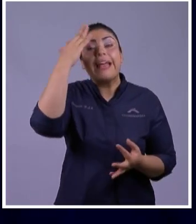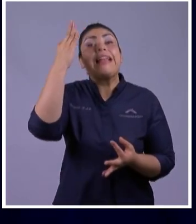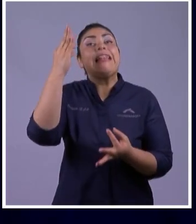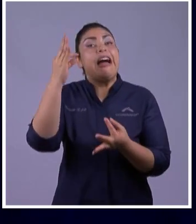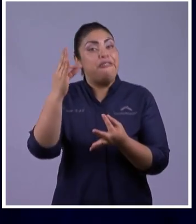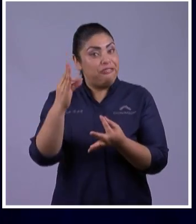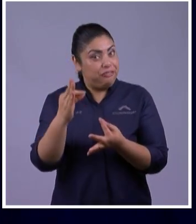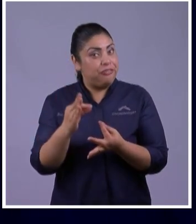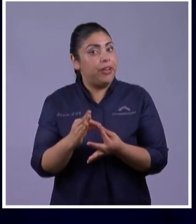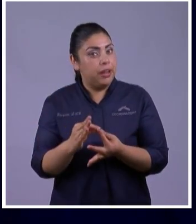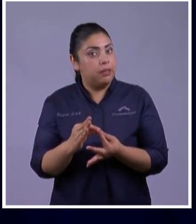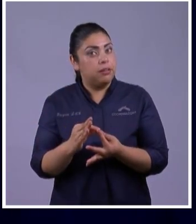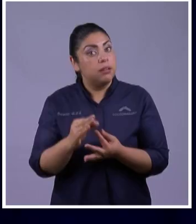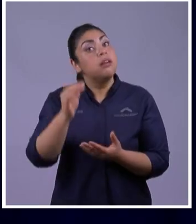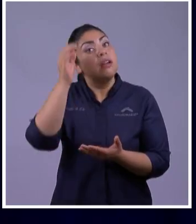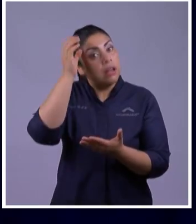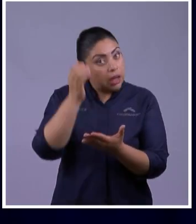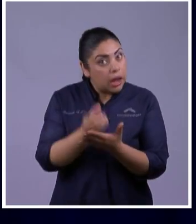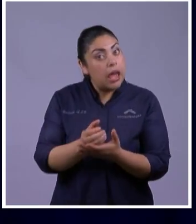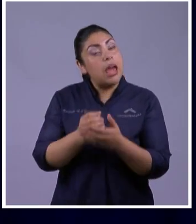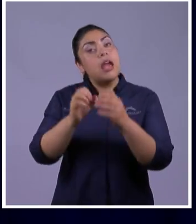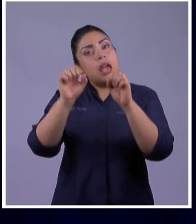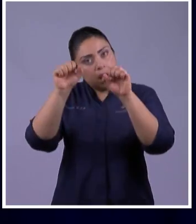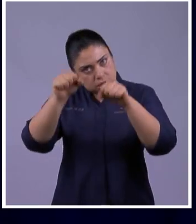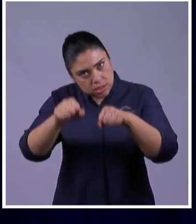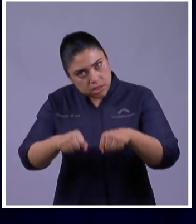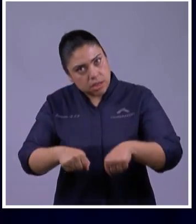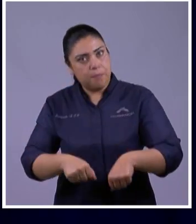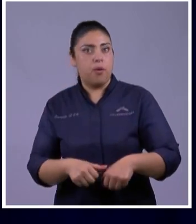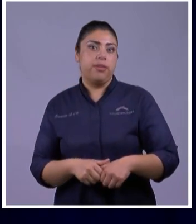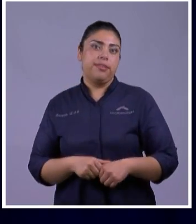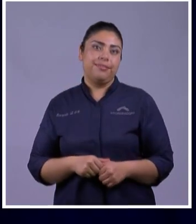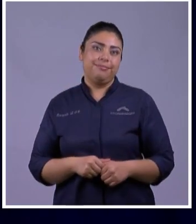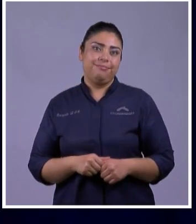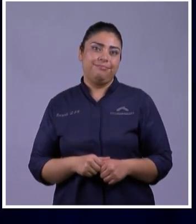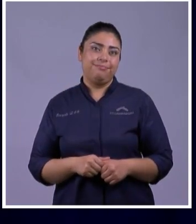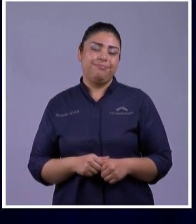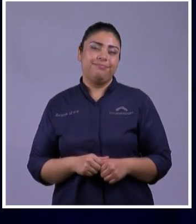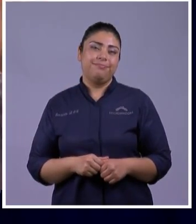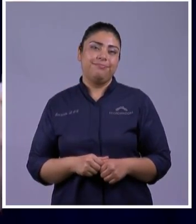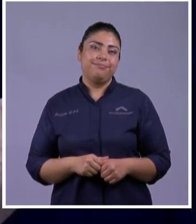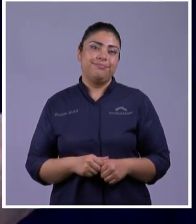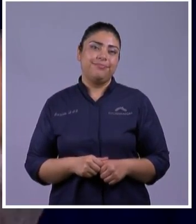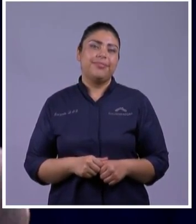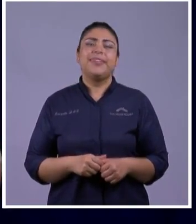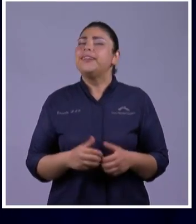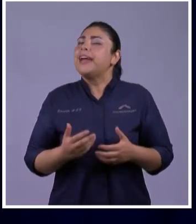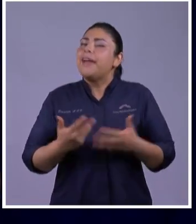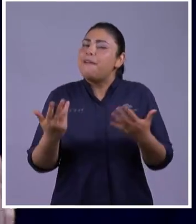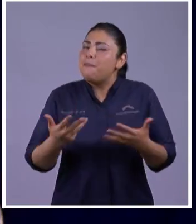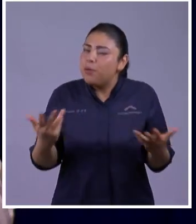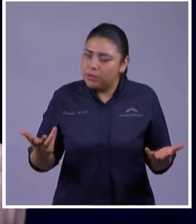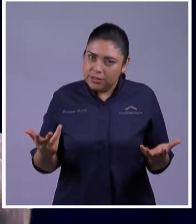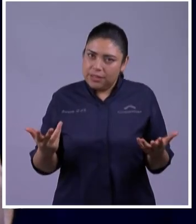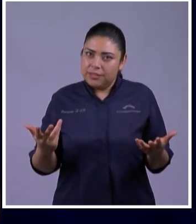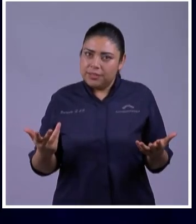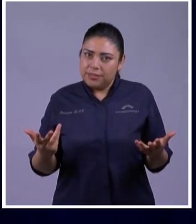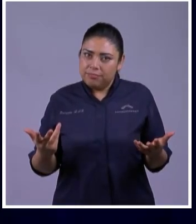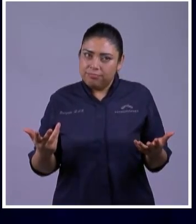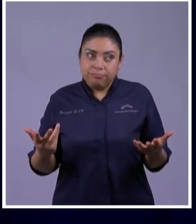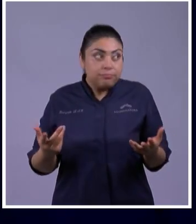se puede para encontrar cómo se puede qué vamos a hacer tú dímelo